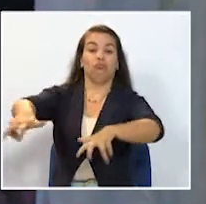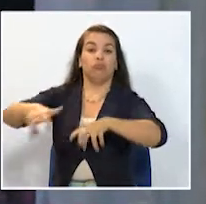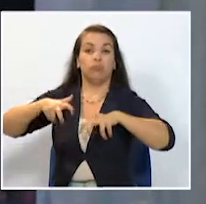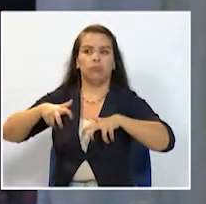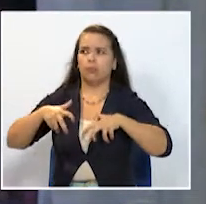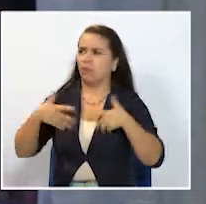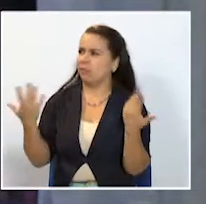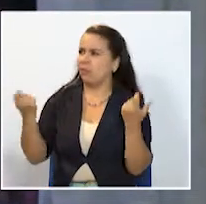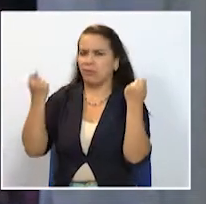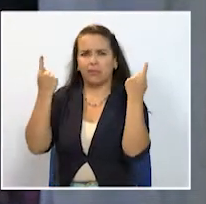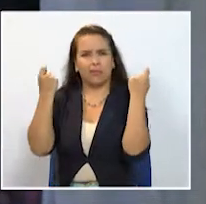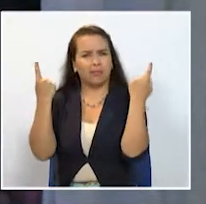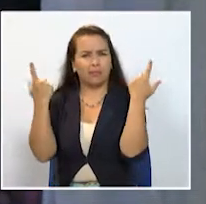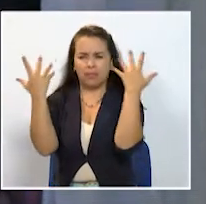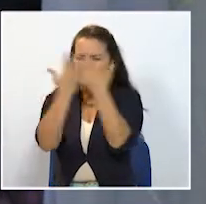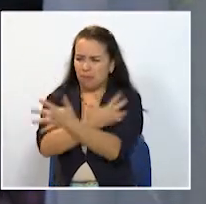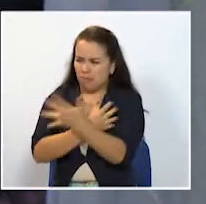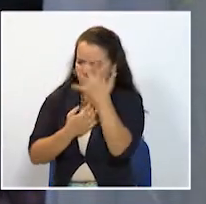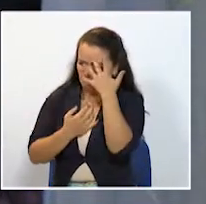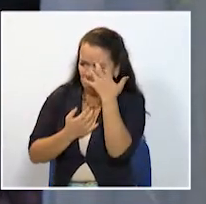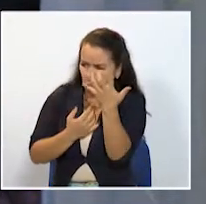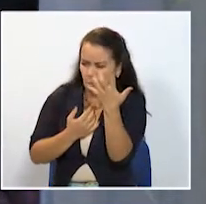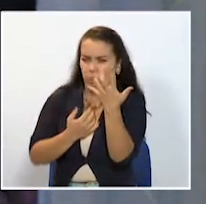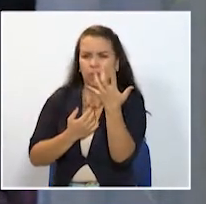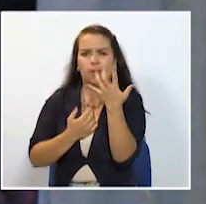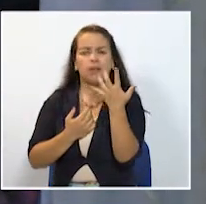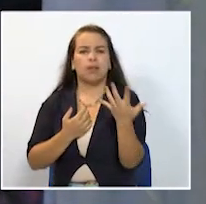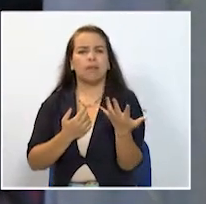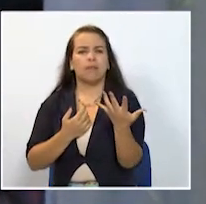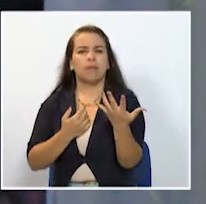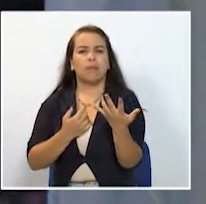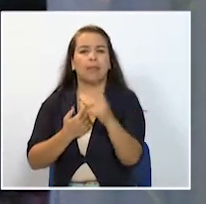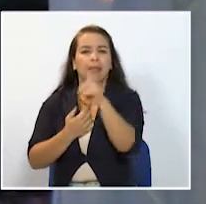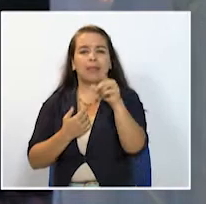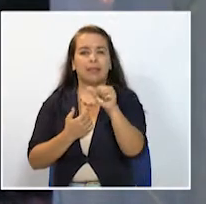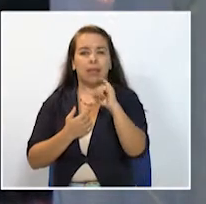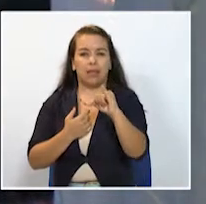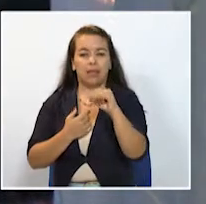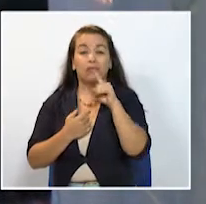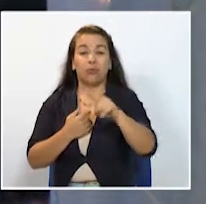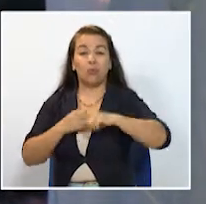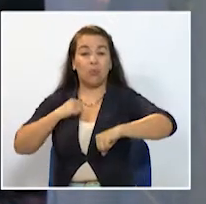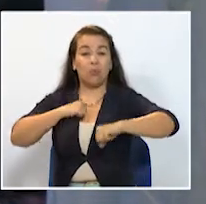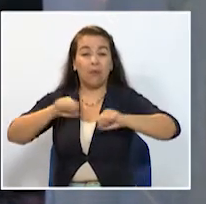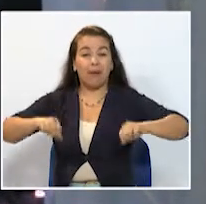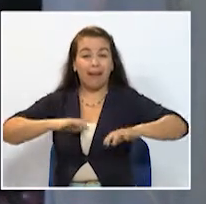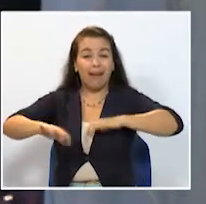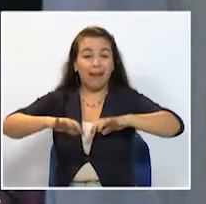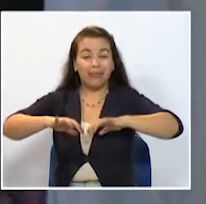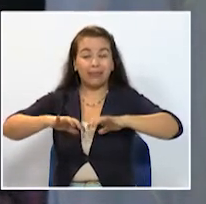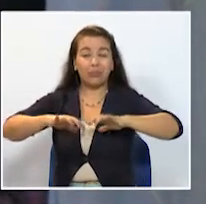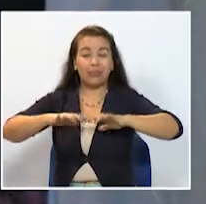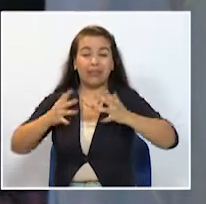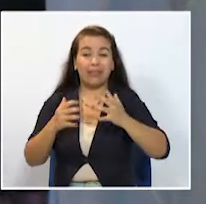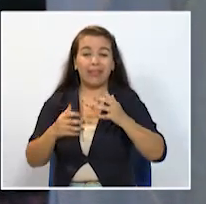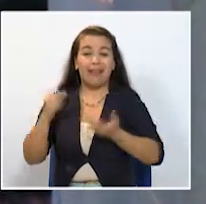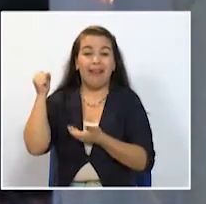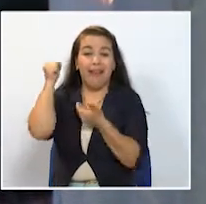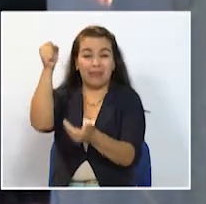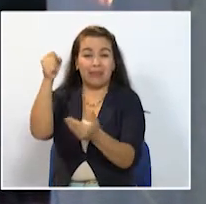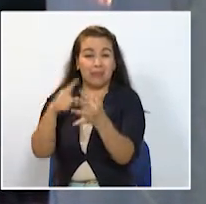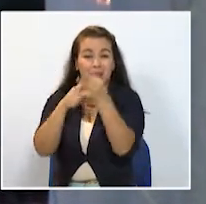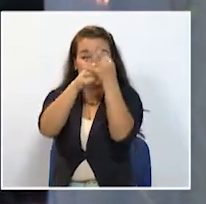por qué SAE, que llaman a la Sociedad de Activos Especiales en Medellín, es la que